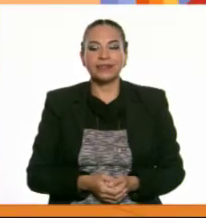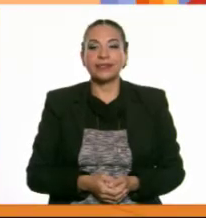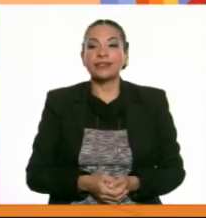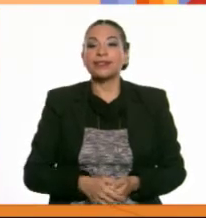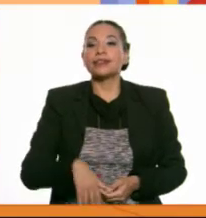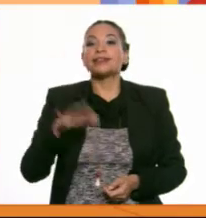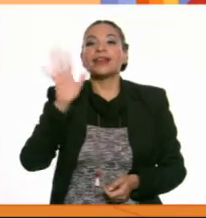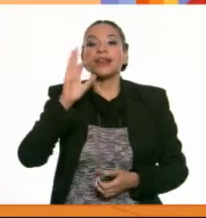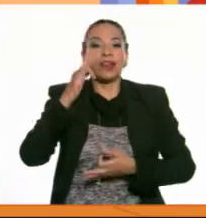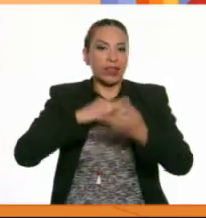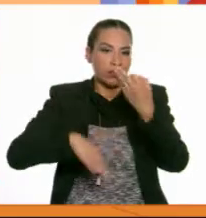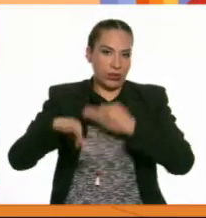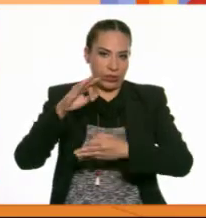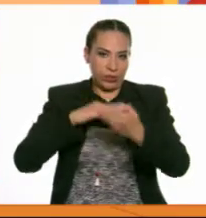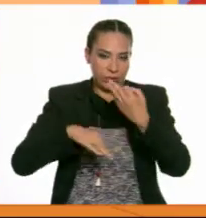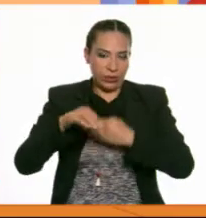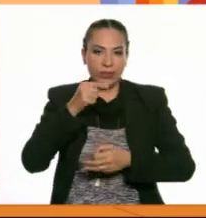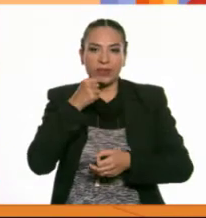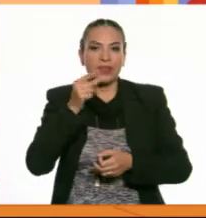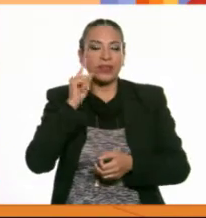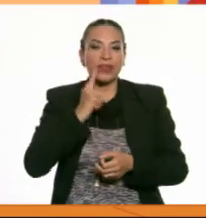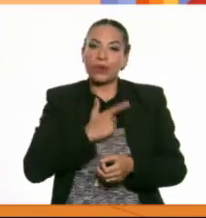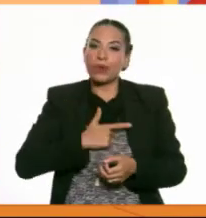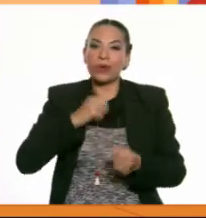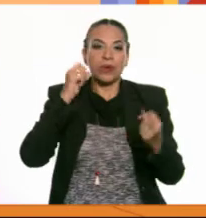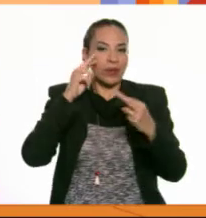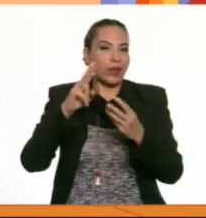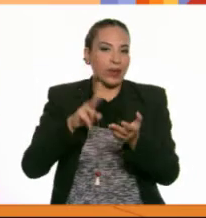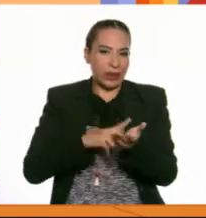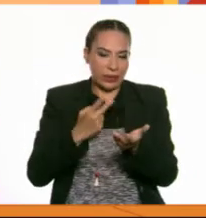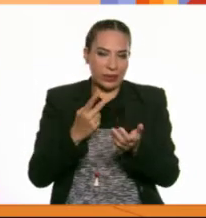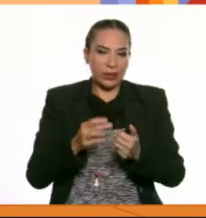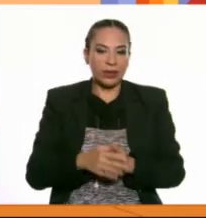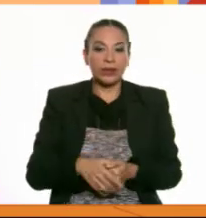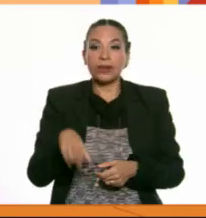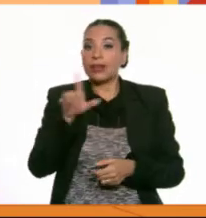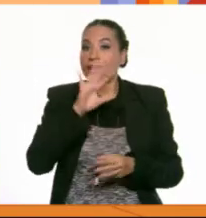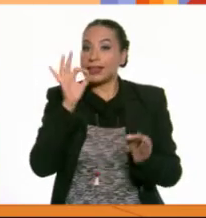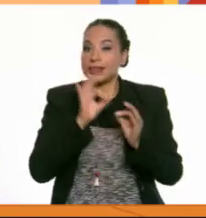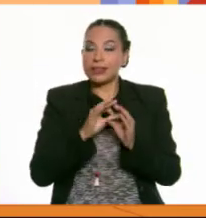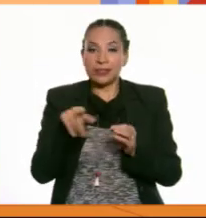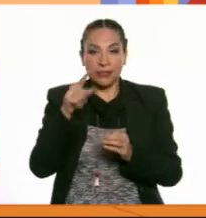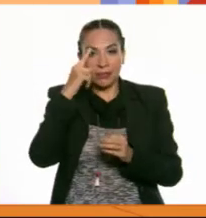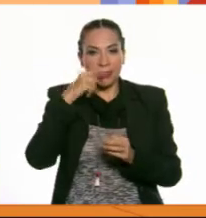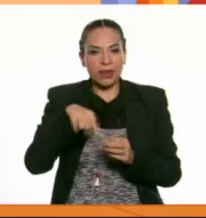Saludos a todas y todos. ¡Qué gusto verlos otra vez! La